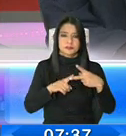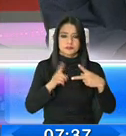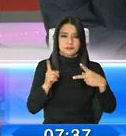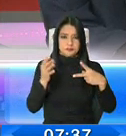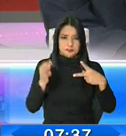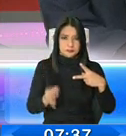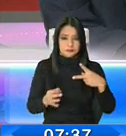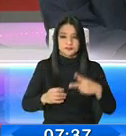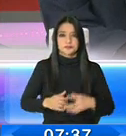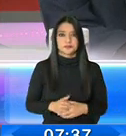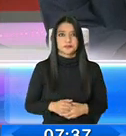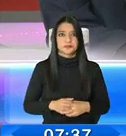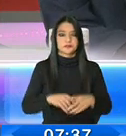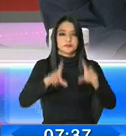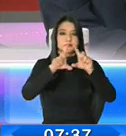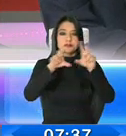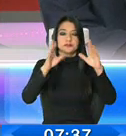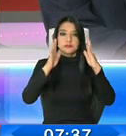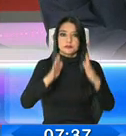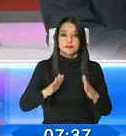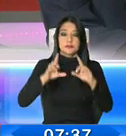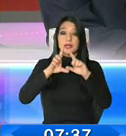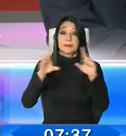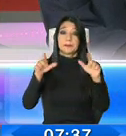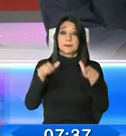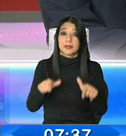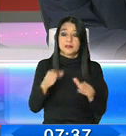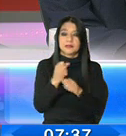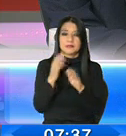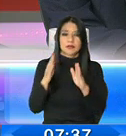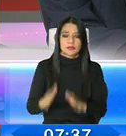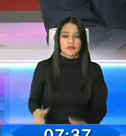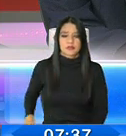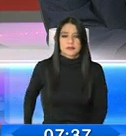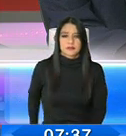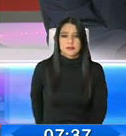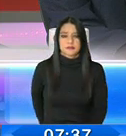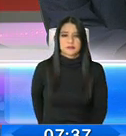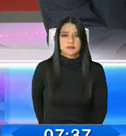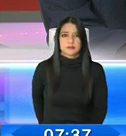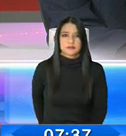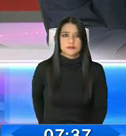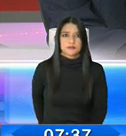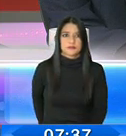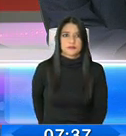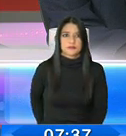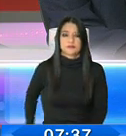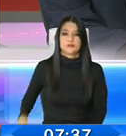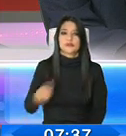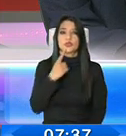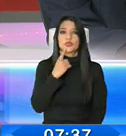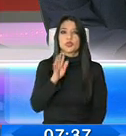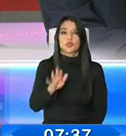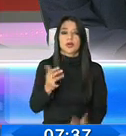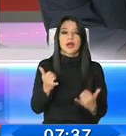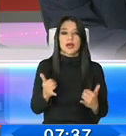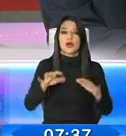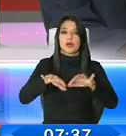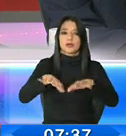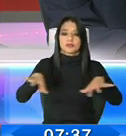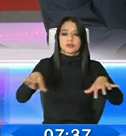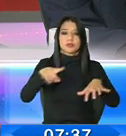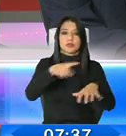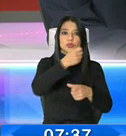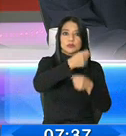tocado. Los empresarios, las empresas y los trabajadores. Y usted está hablando desde el pragmatismo. Porque usted